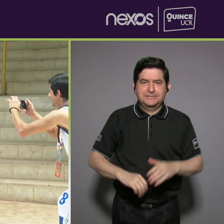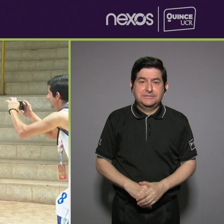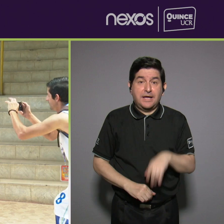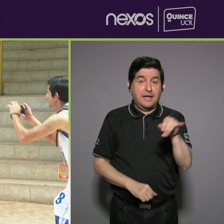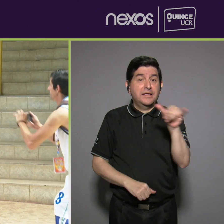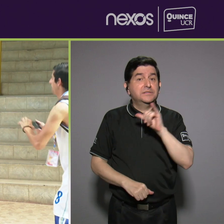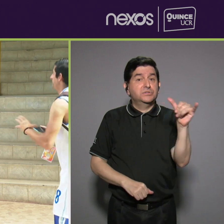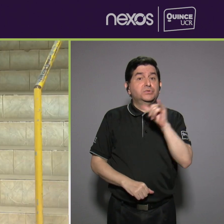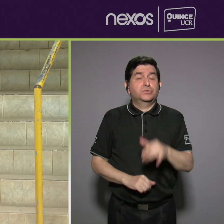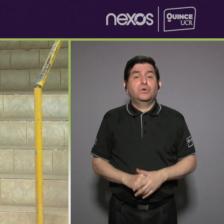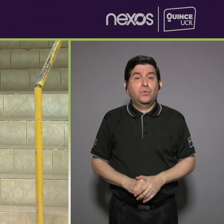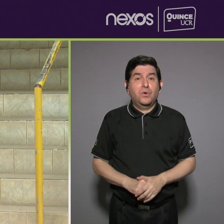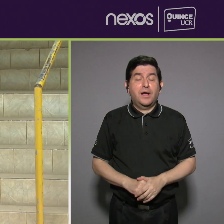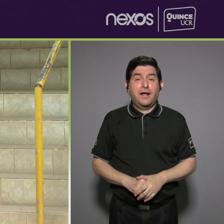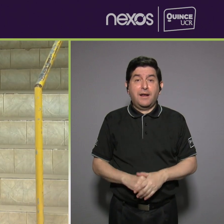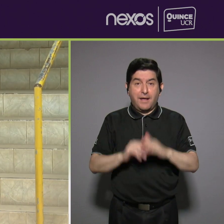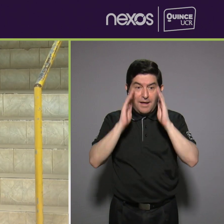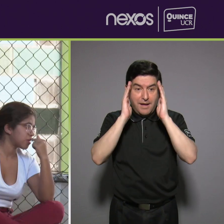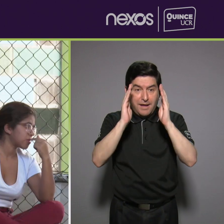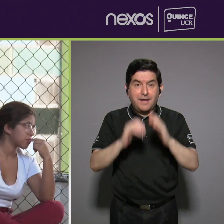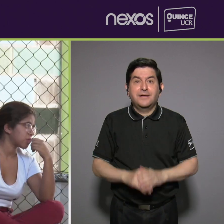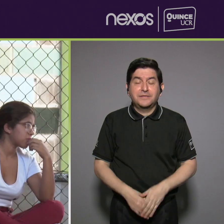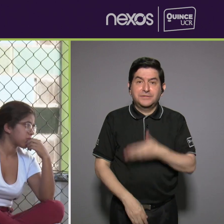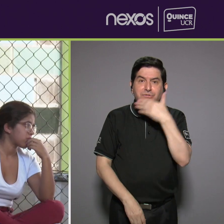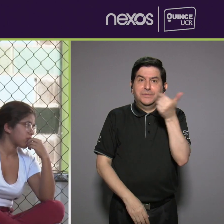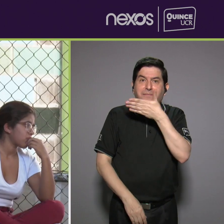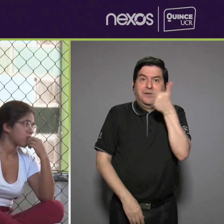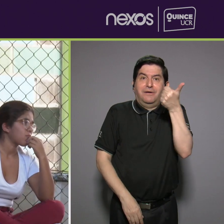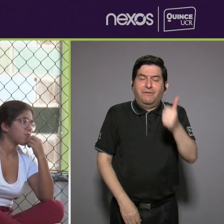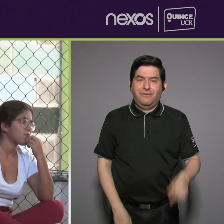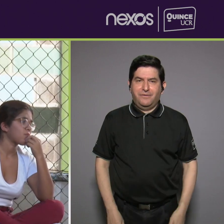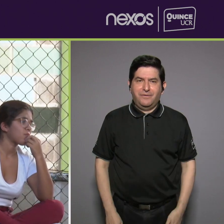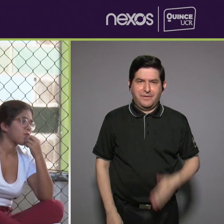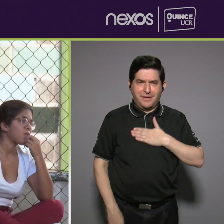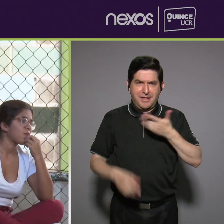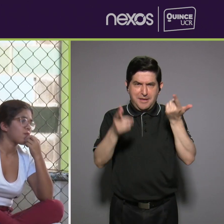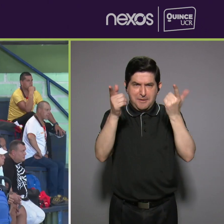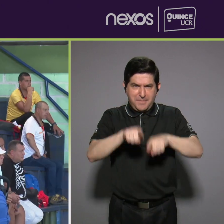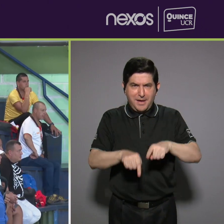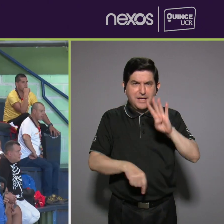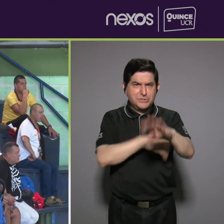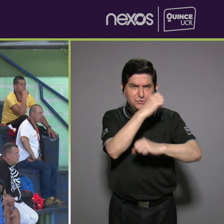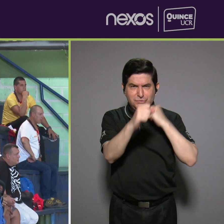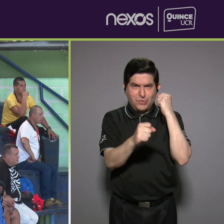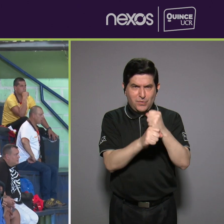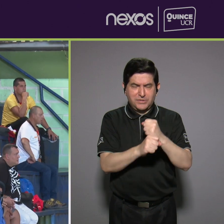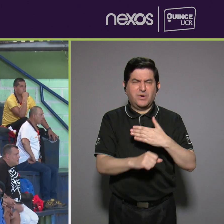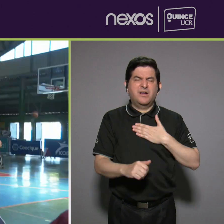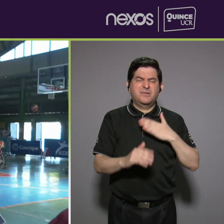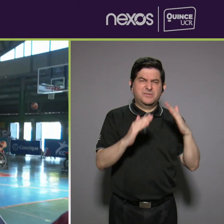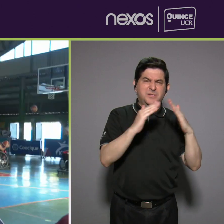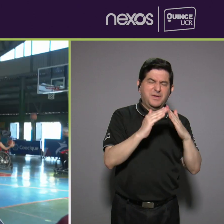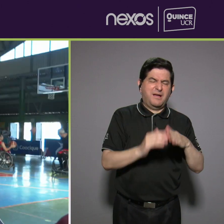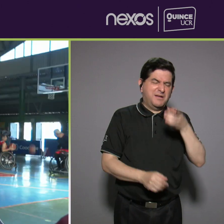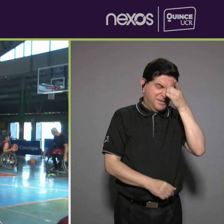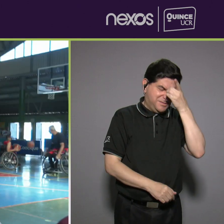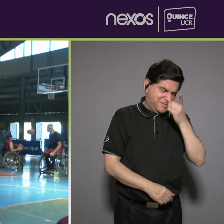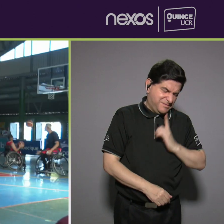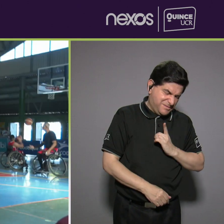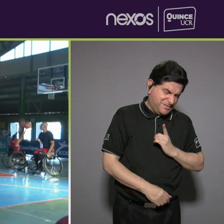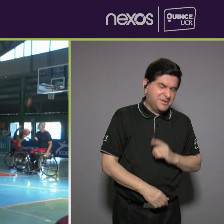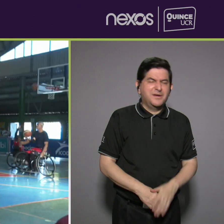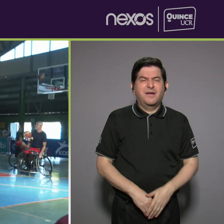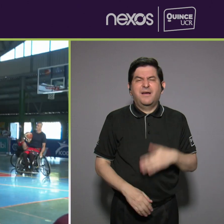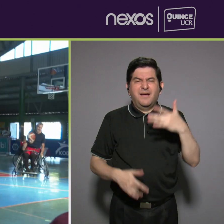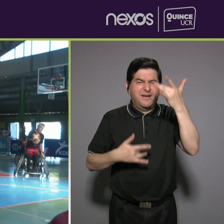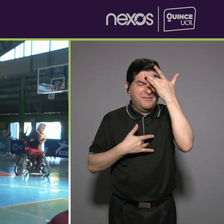también nos genera un espectáculo todavía mucho mejor verdad claro en mi caso duré cuatro años en mi casa con depresiones y con